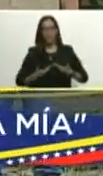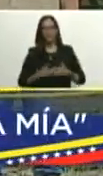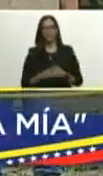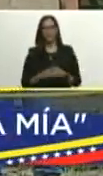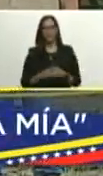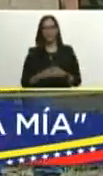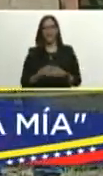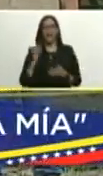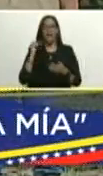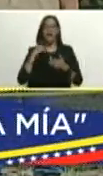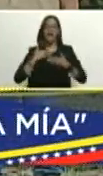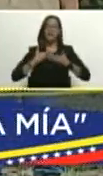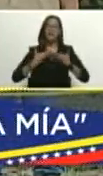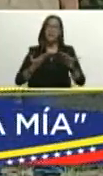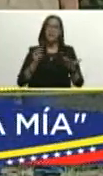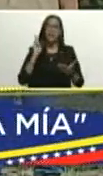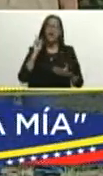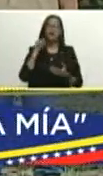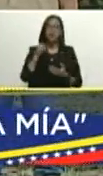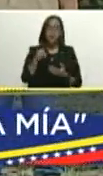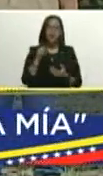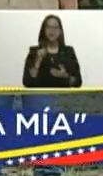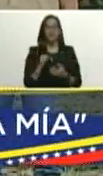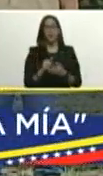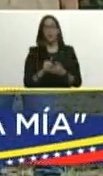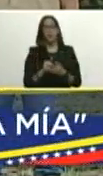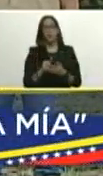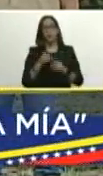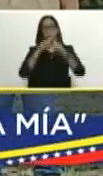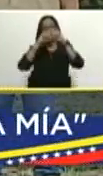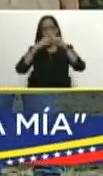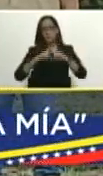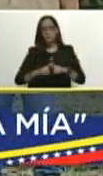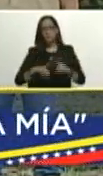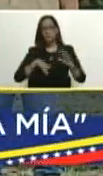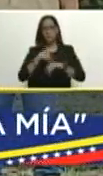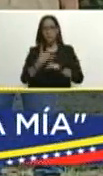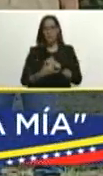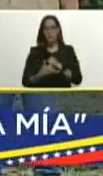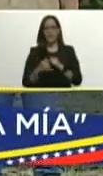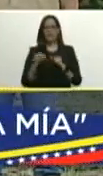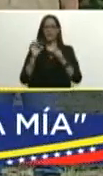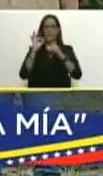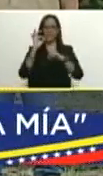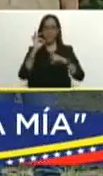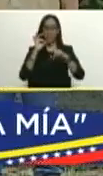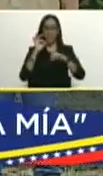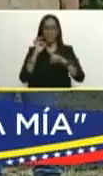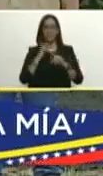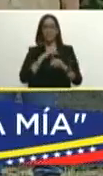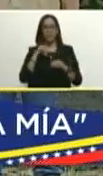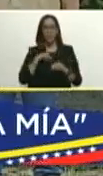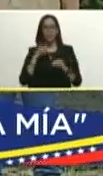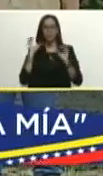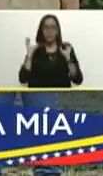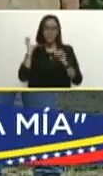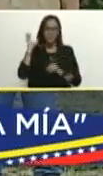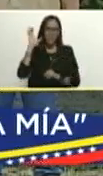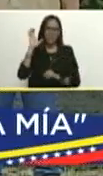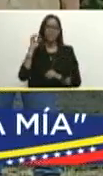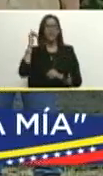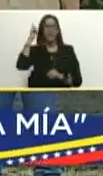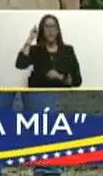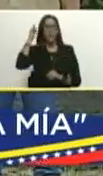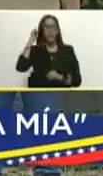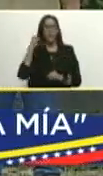darle a usted un parte de lo que es el plan semillerista que se viene desarrollando en nuestro estado de Yaracuy de verdad